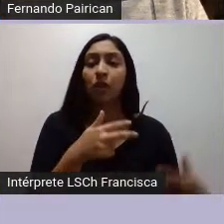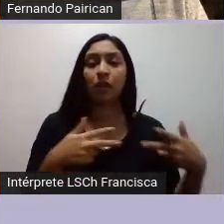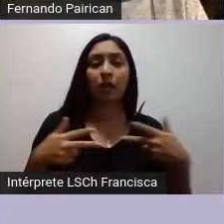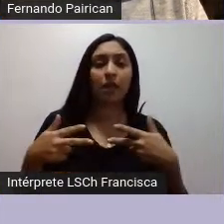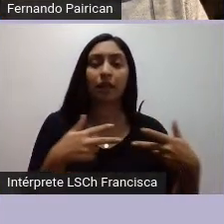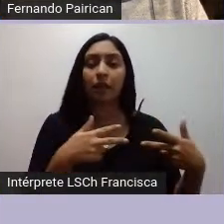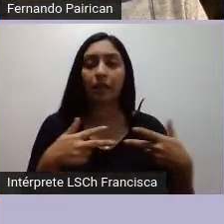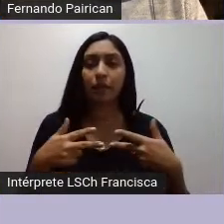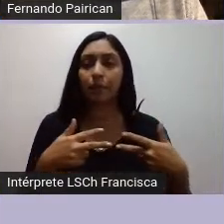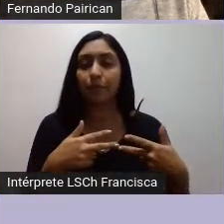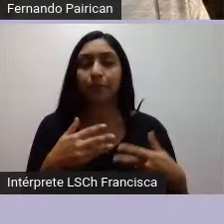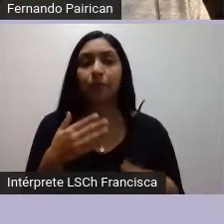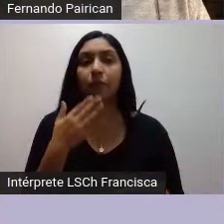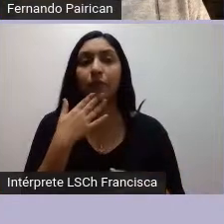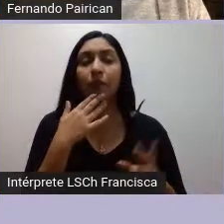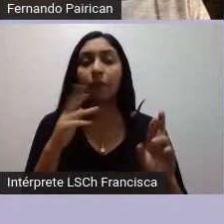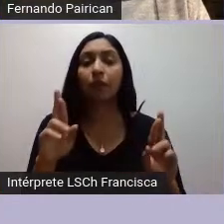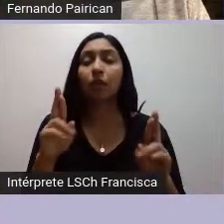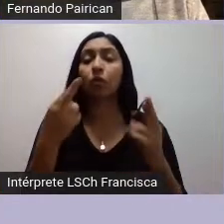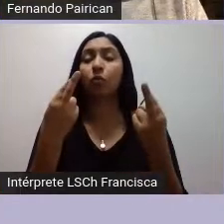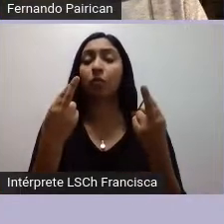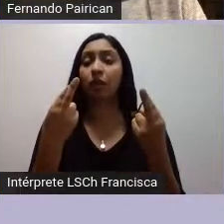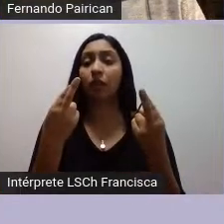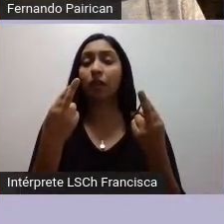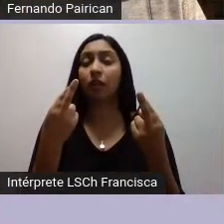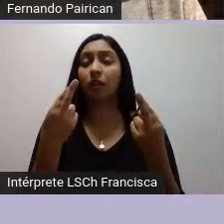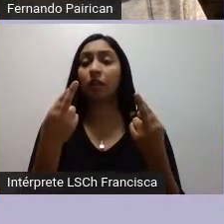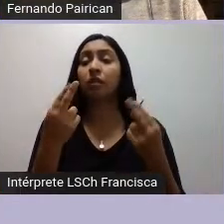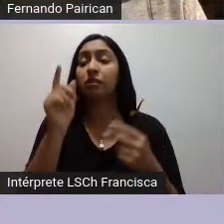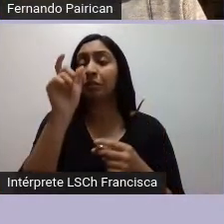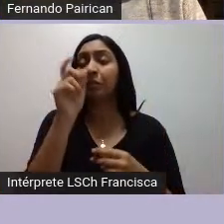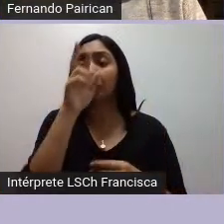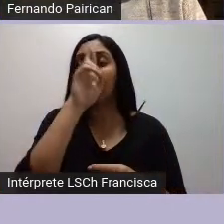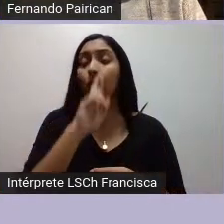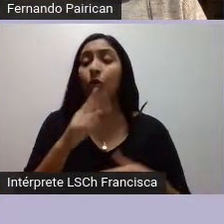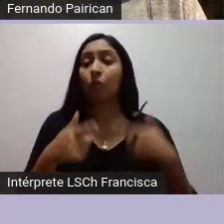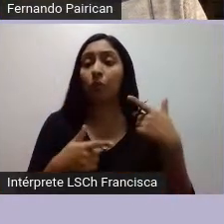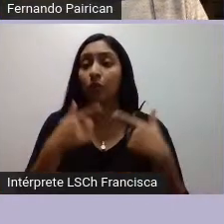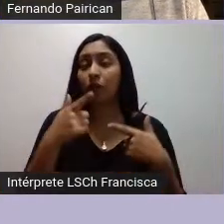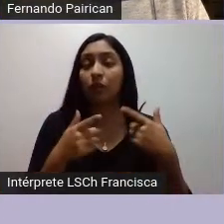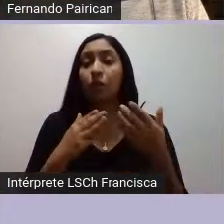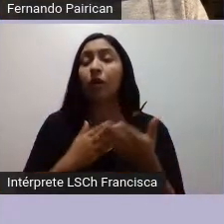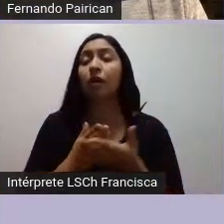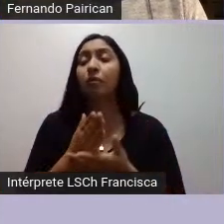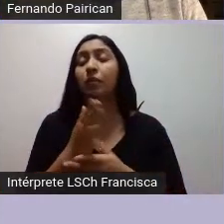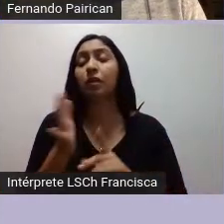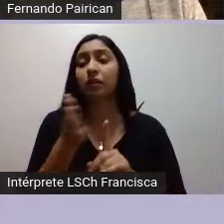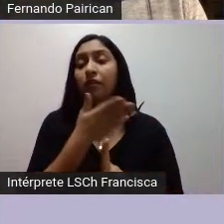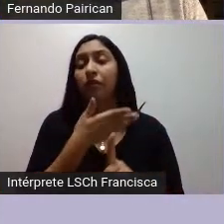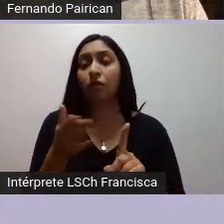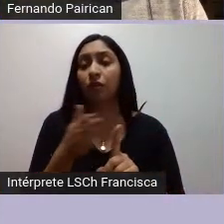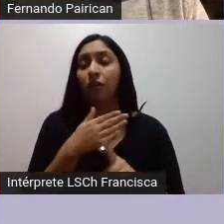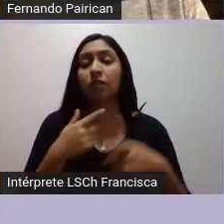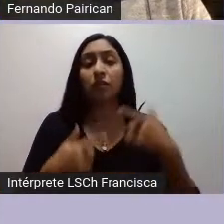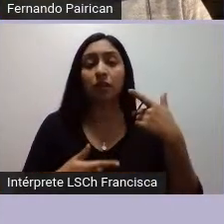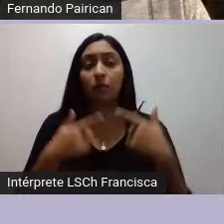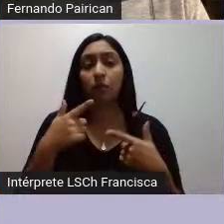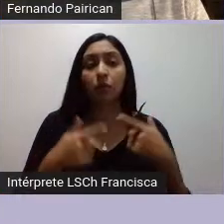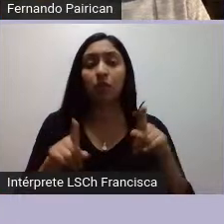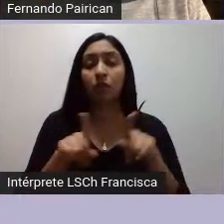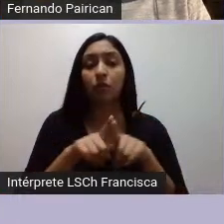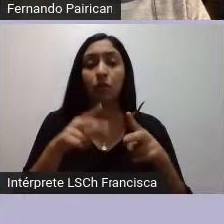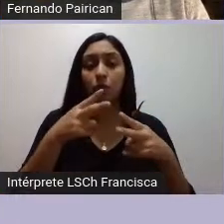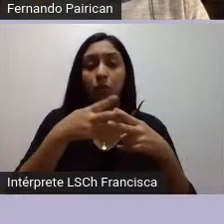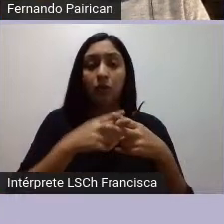recuperar también a ese actor político intentas también fundamentar el uso de la violencia política como instrumento y para ello van a generar una